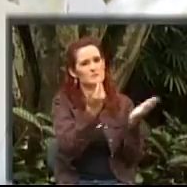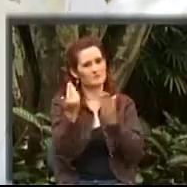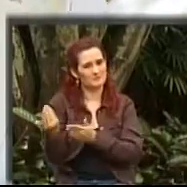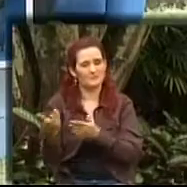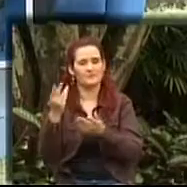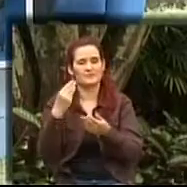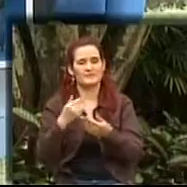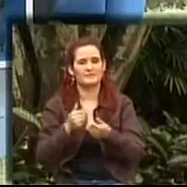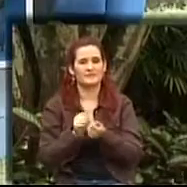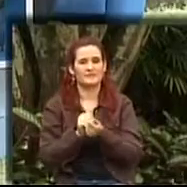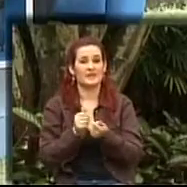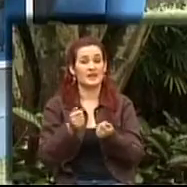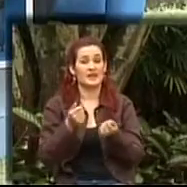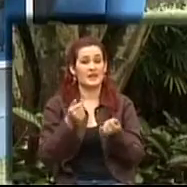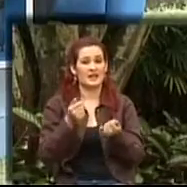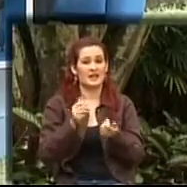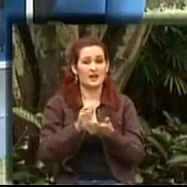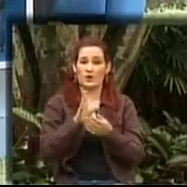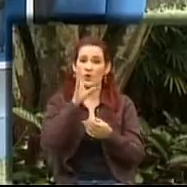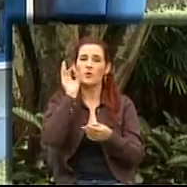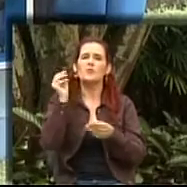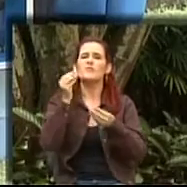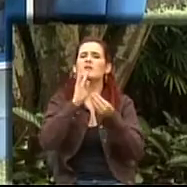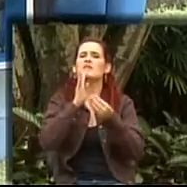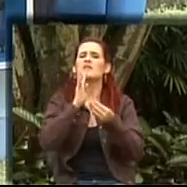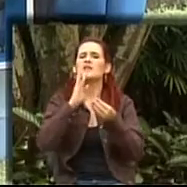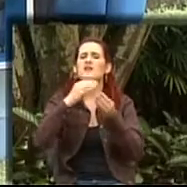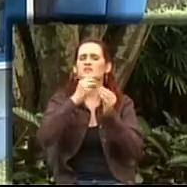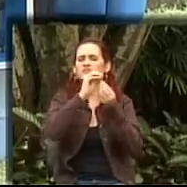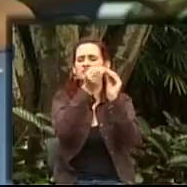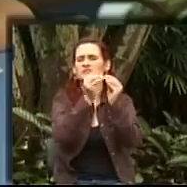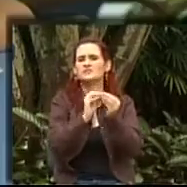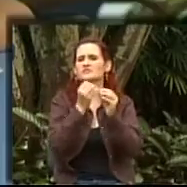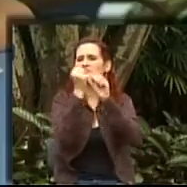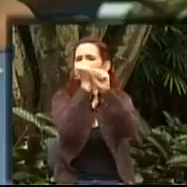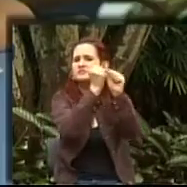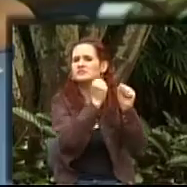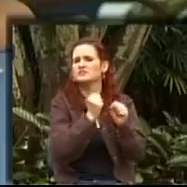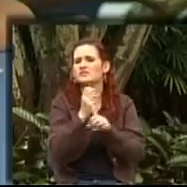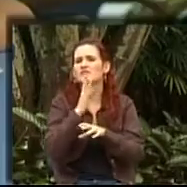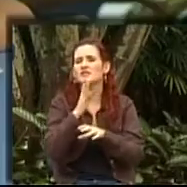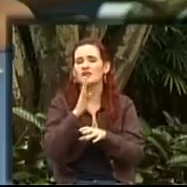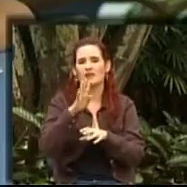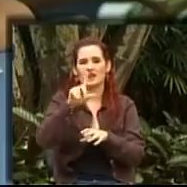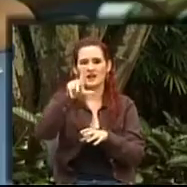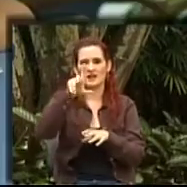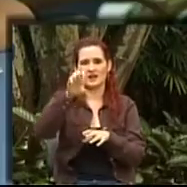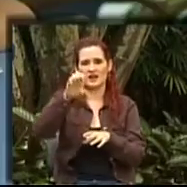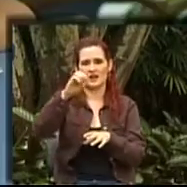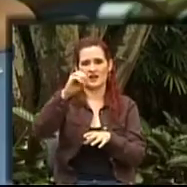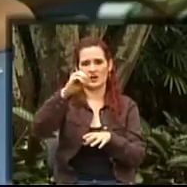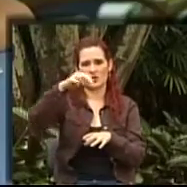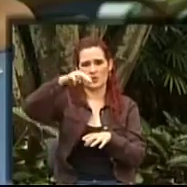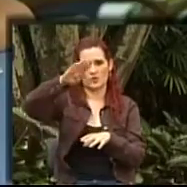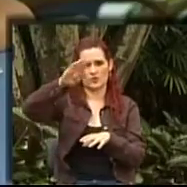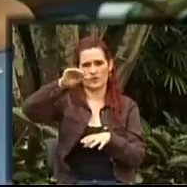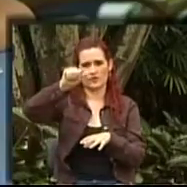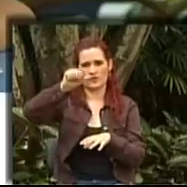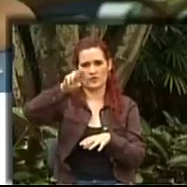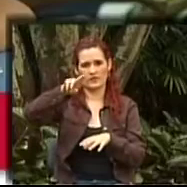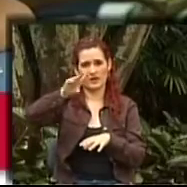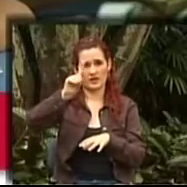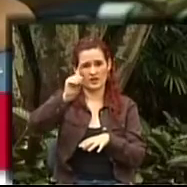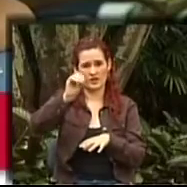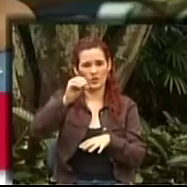Imagínese, doctora Beatriz, que el maestro Leobardo hizo previo a la exposición toda una campaña, participaron en los proyectos de desarme y con